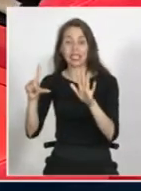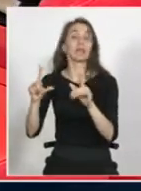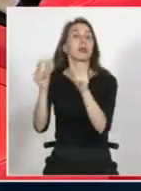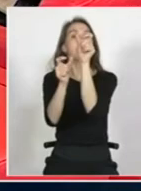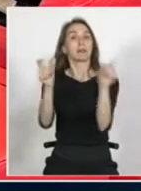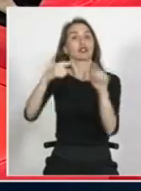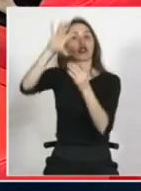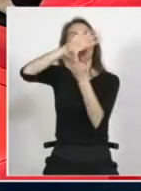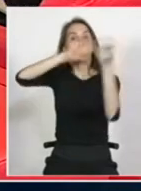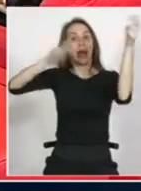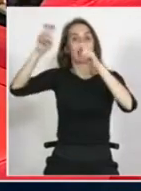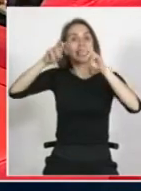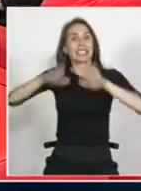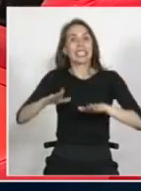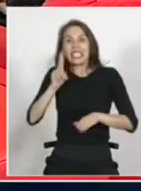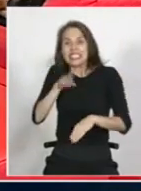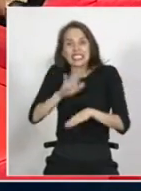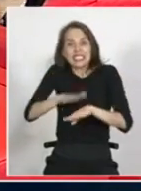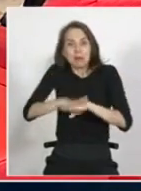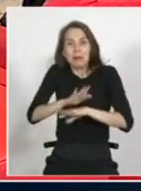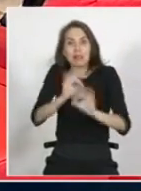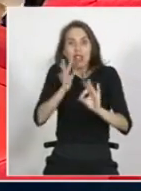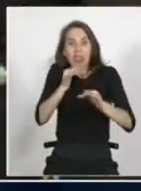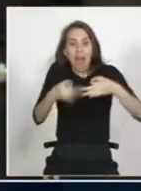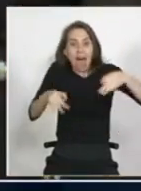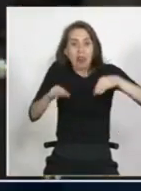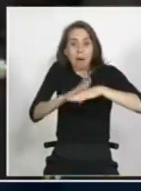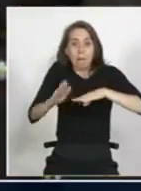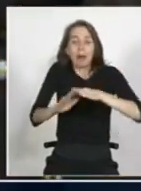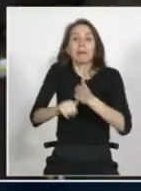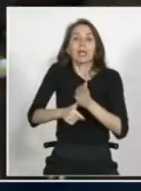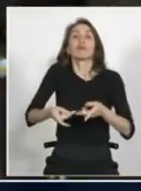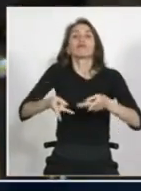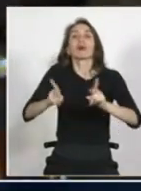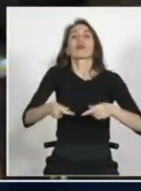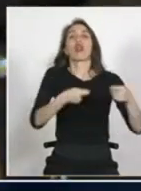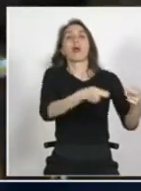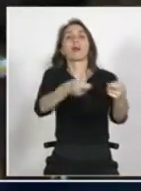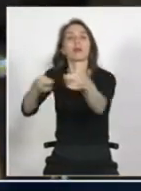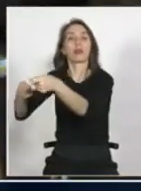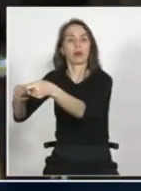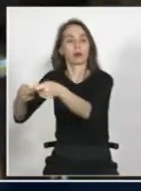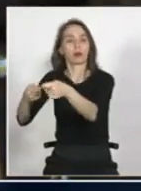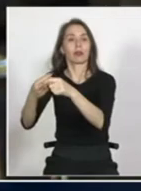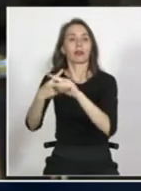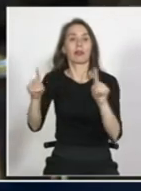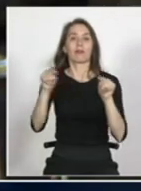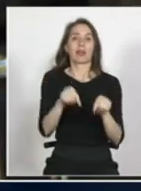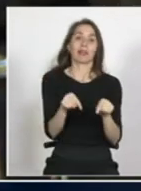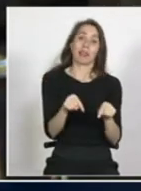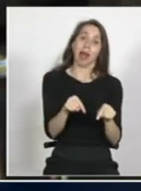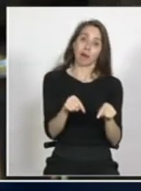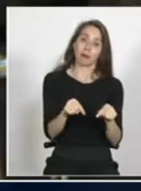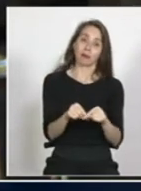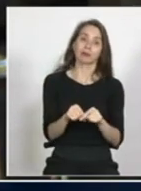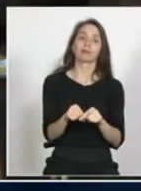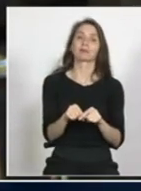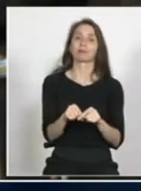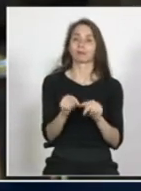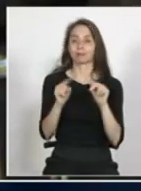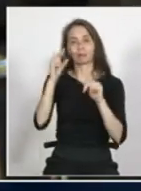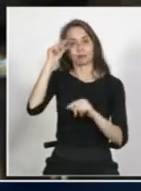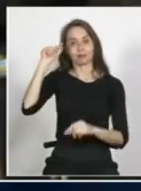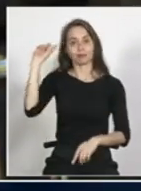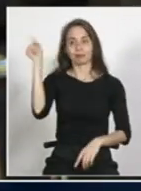momento no estaba el debate que estaba ahora ya claro desde ese punto de vista como de casi eso como general ya